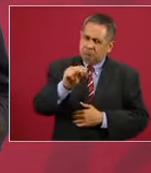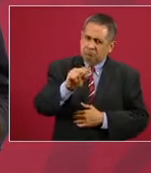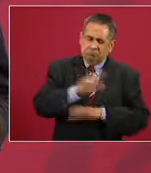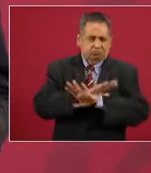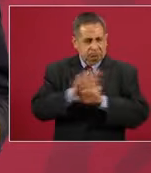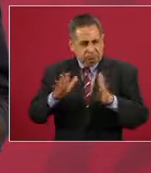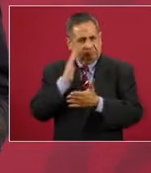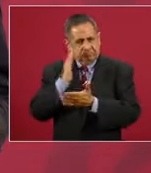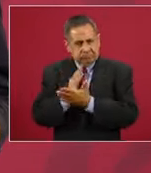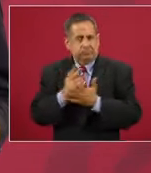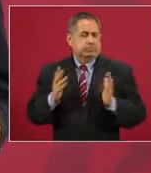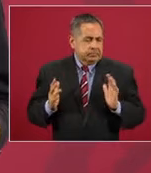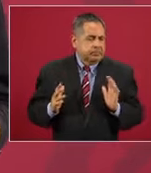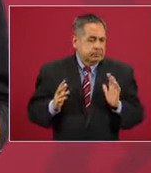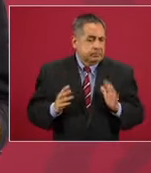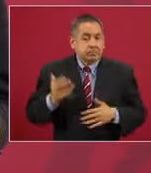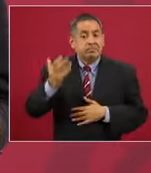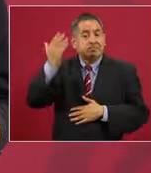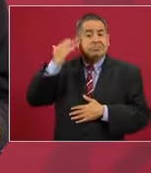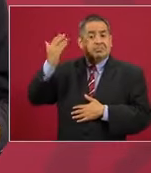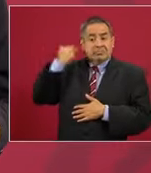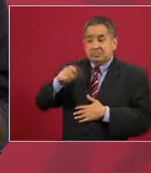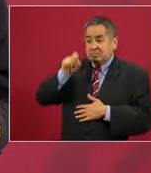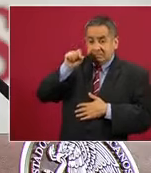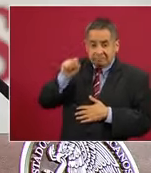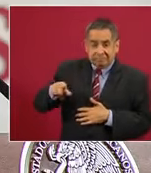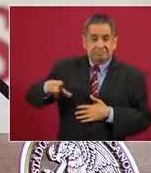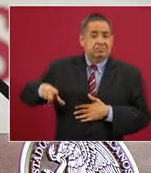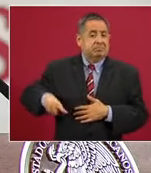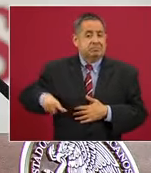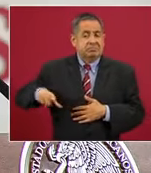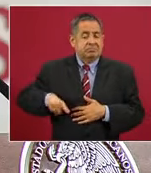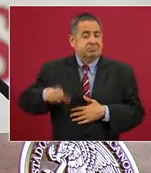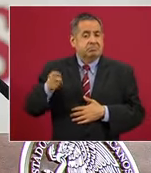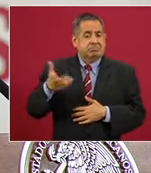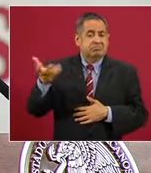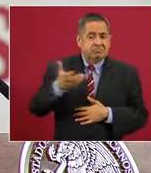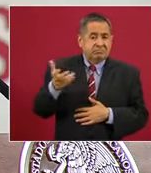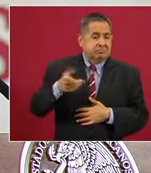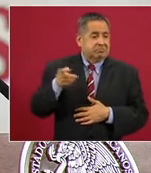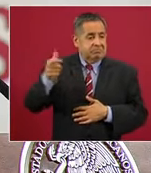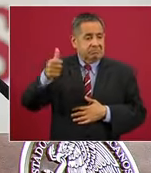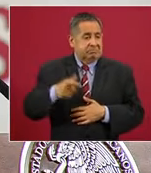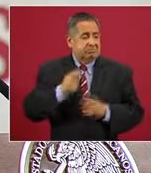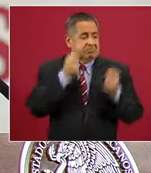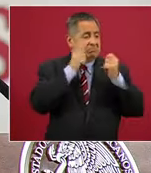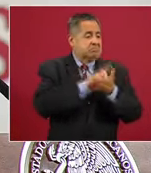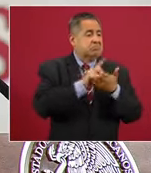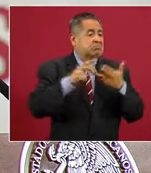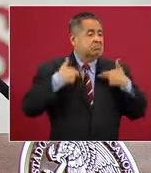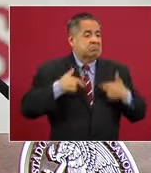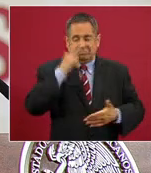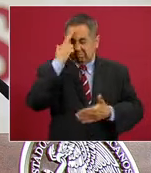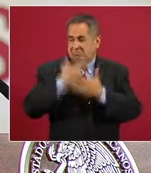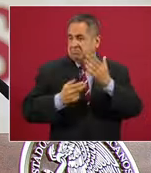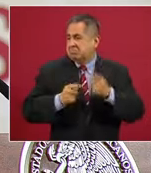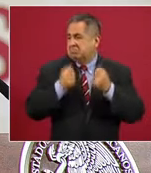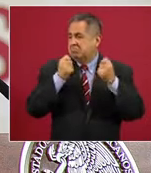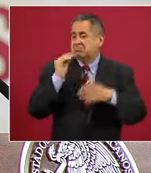porque antes era el Estado el principal violador de los derechos humanos.